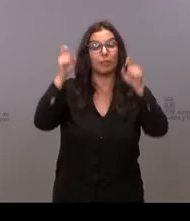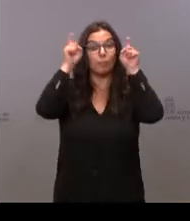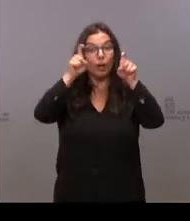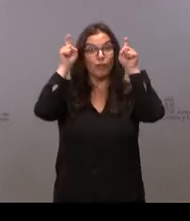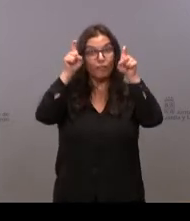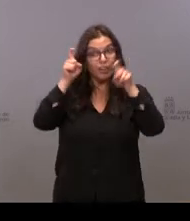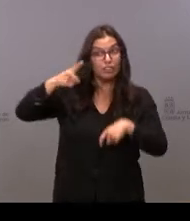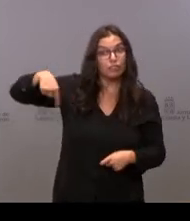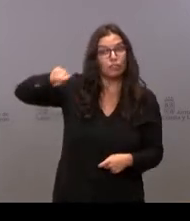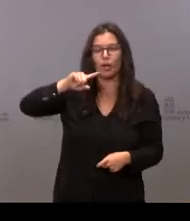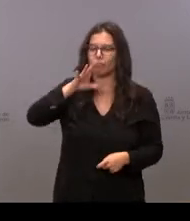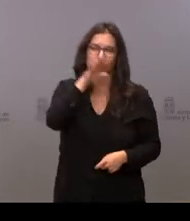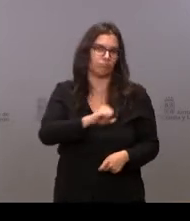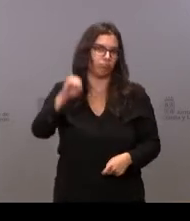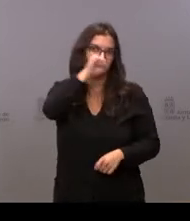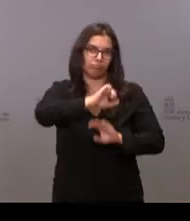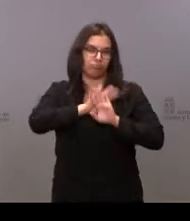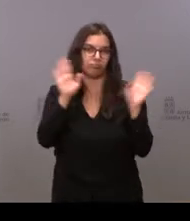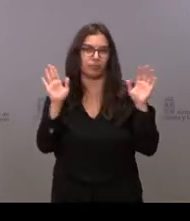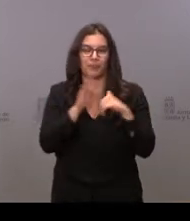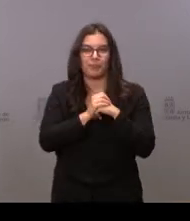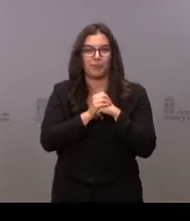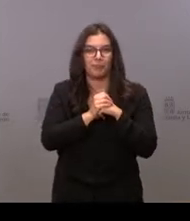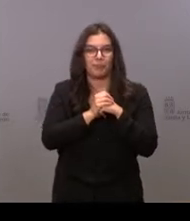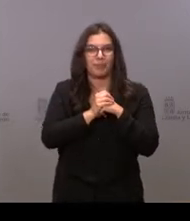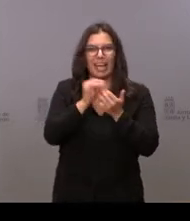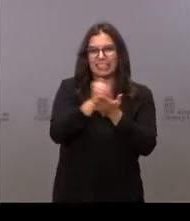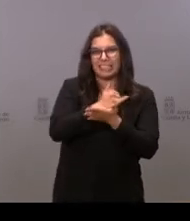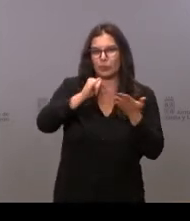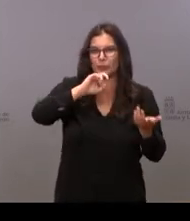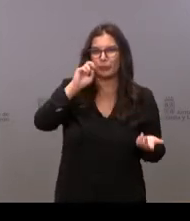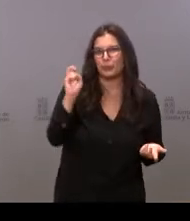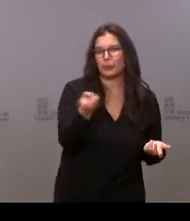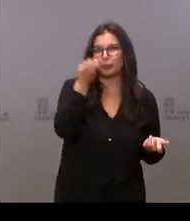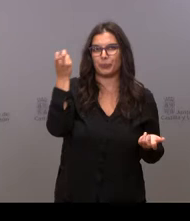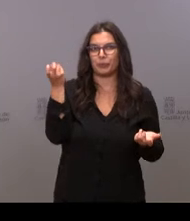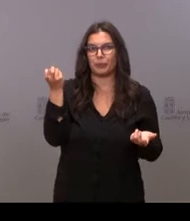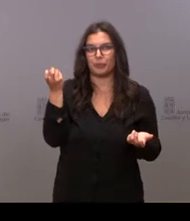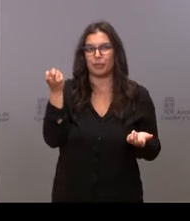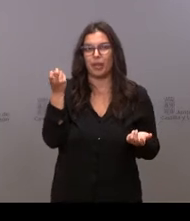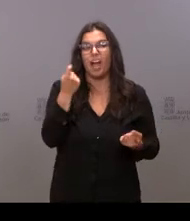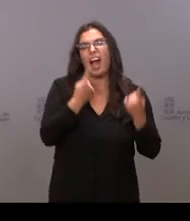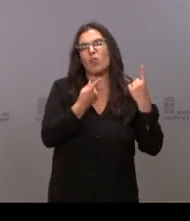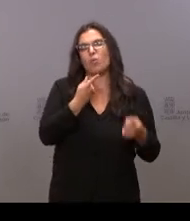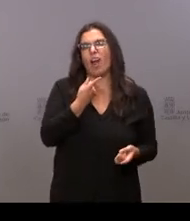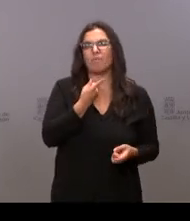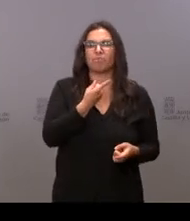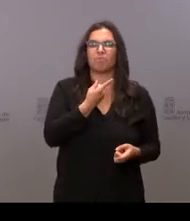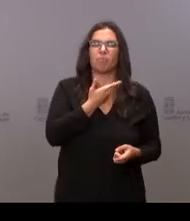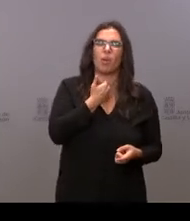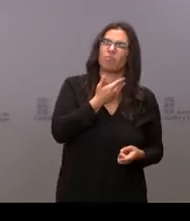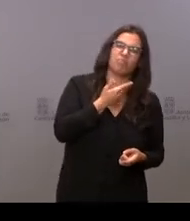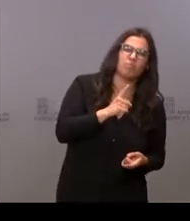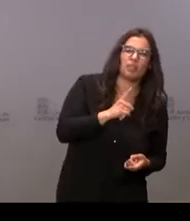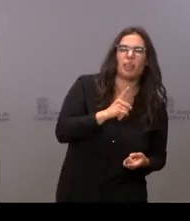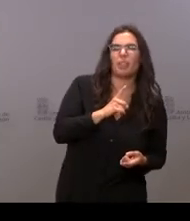es fantástico. Y un montón de materias que unas te pueden apetecer más o menos, o te pueden